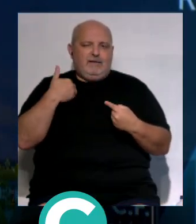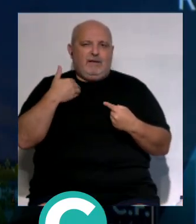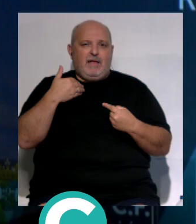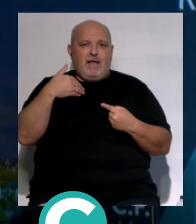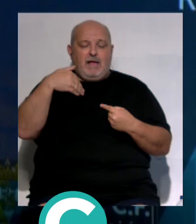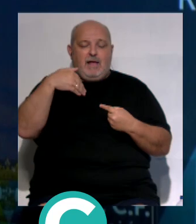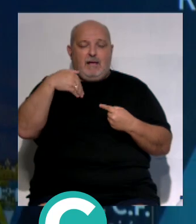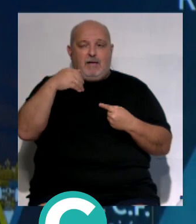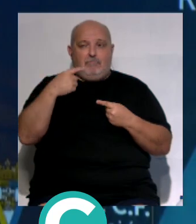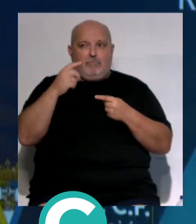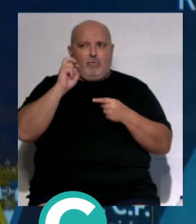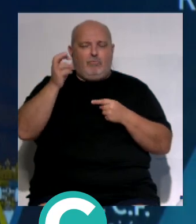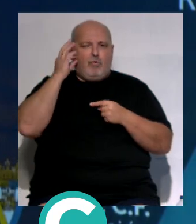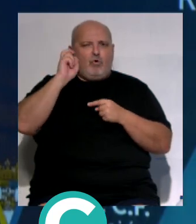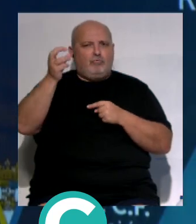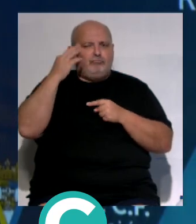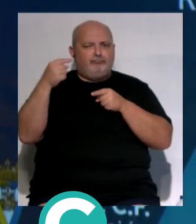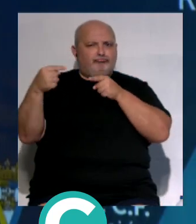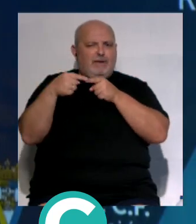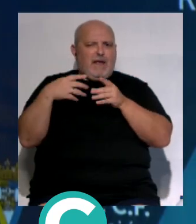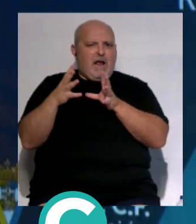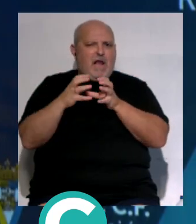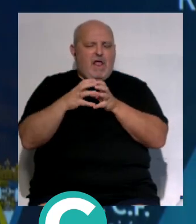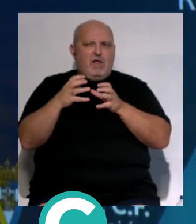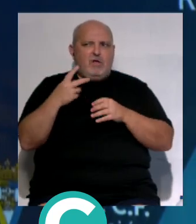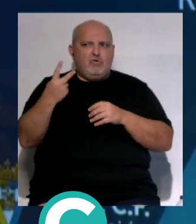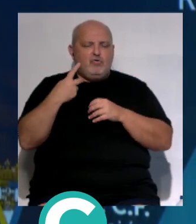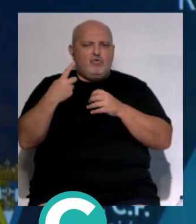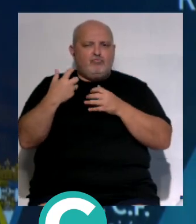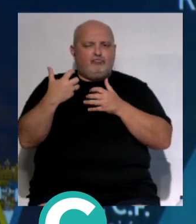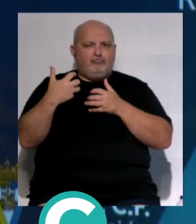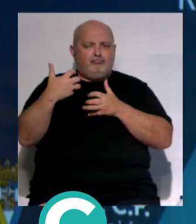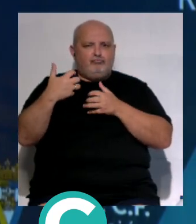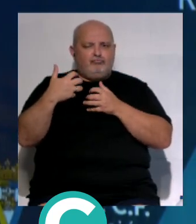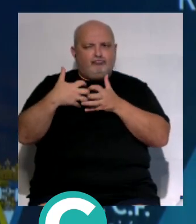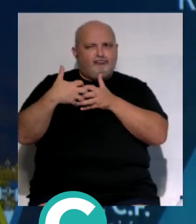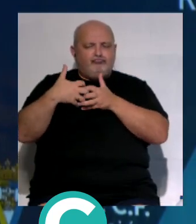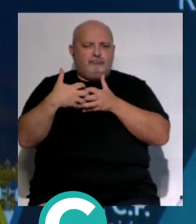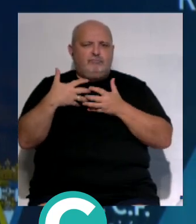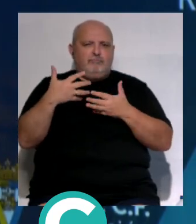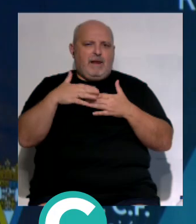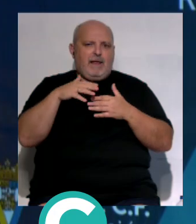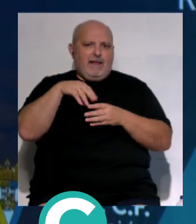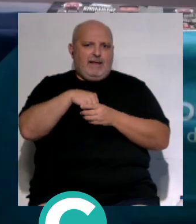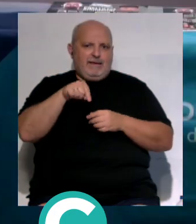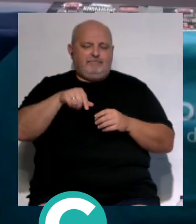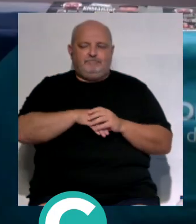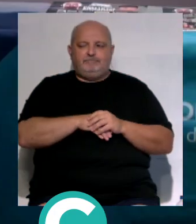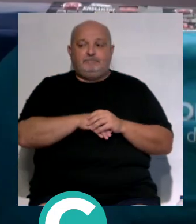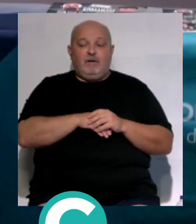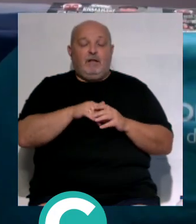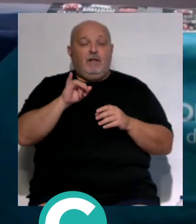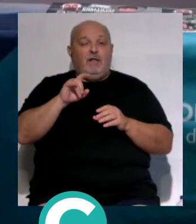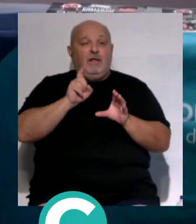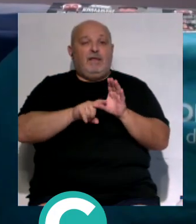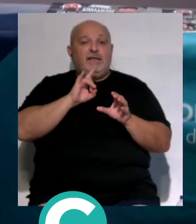Mario porque es una gran rival y sé que que vamos a hacer un combate a la altura del evento un evento que